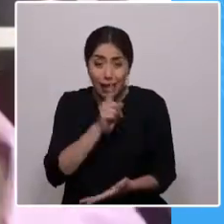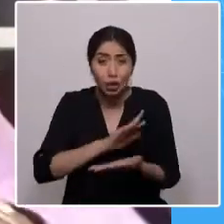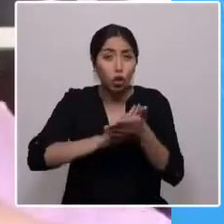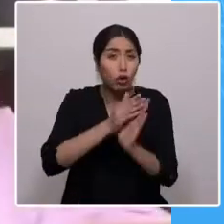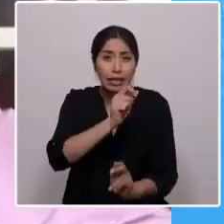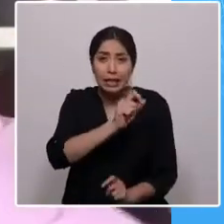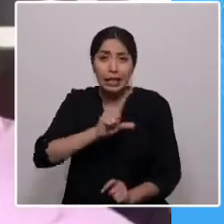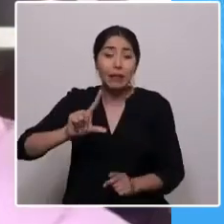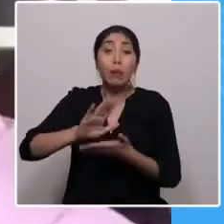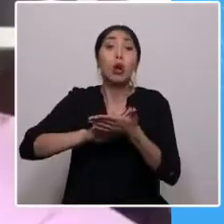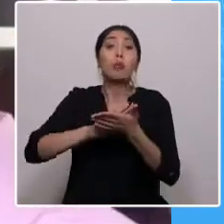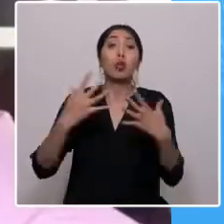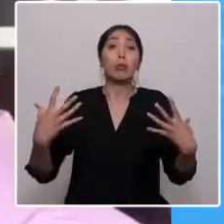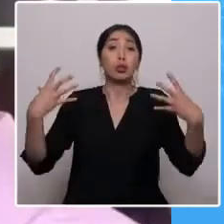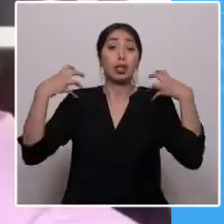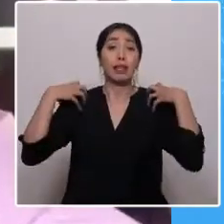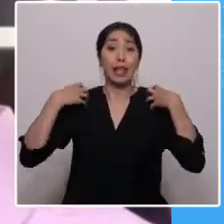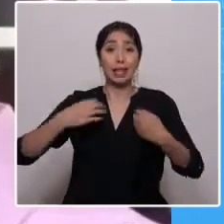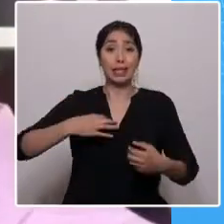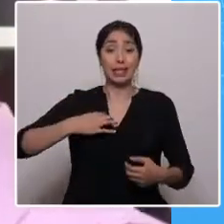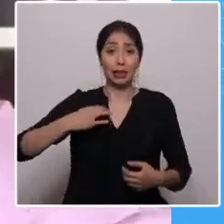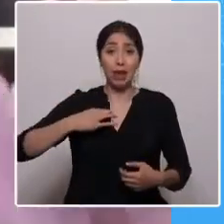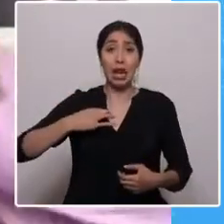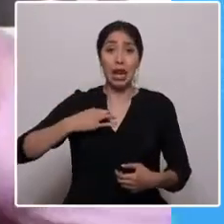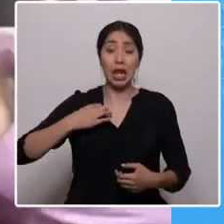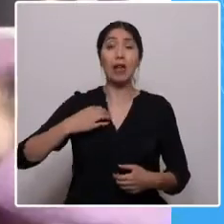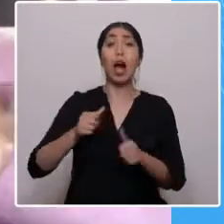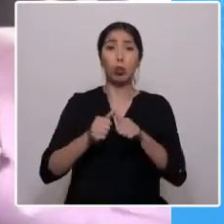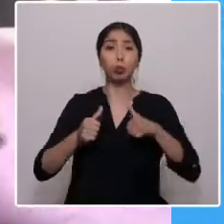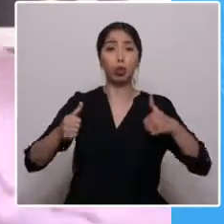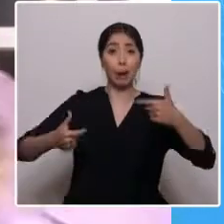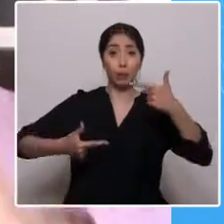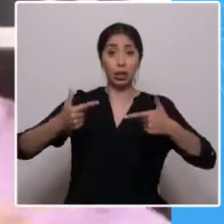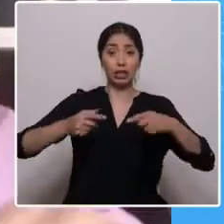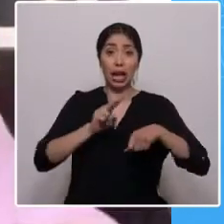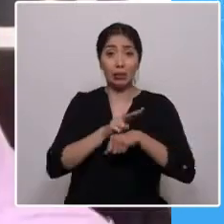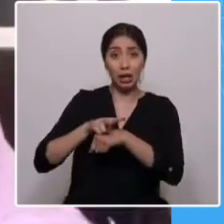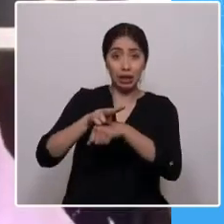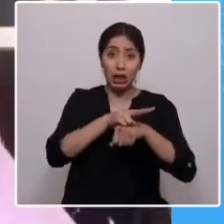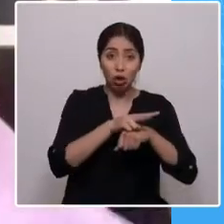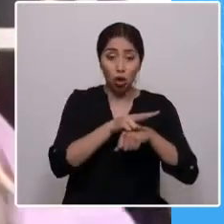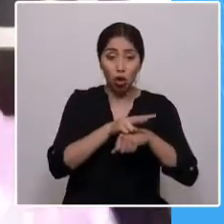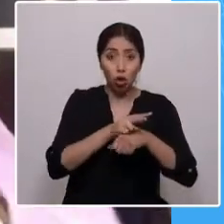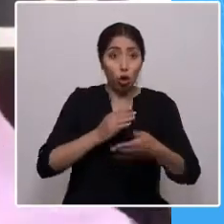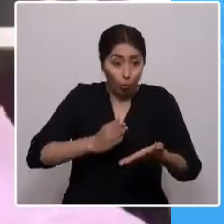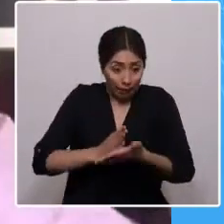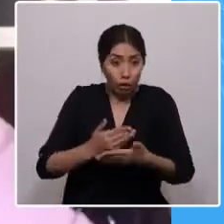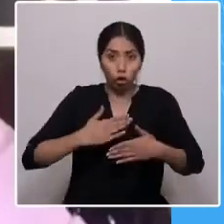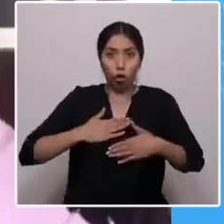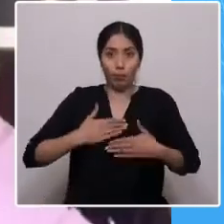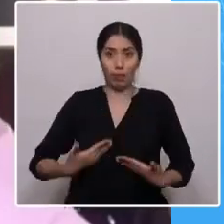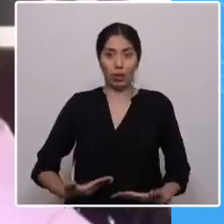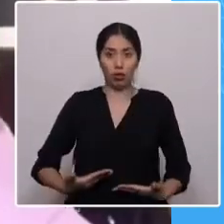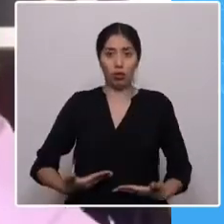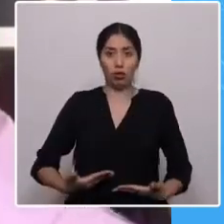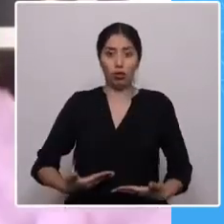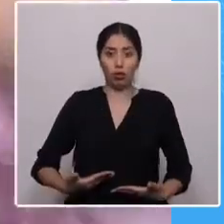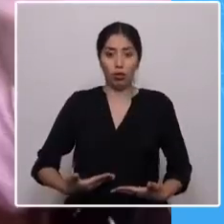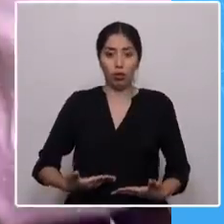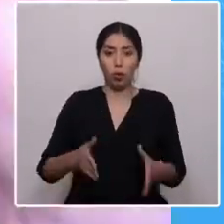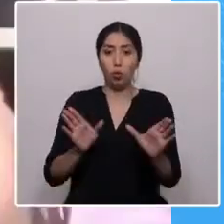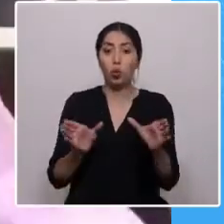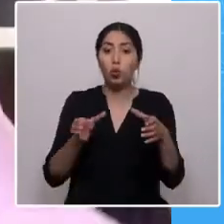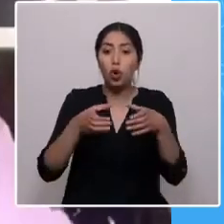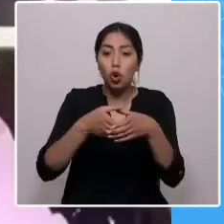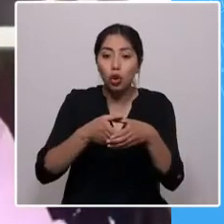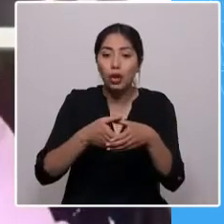responsabilidad civil y penal de nuestras autoridades políticos administrativas. Partiendo por quien suscribe. Creación de un órgano constitucionalmente establecido que